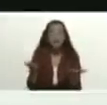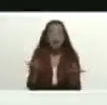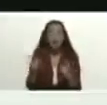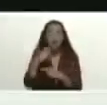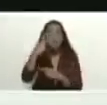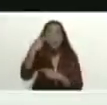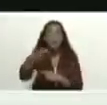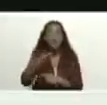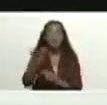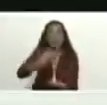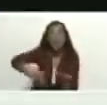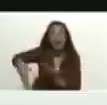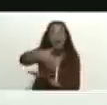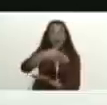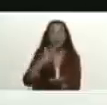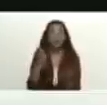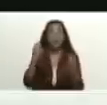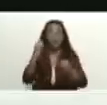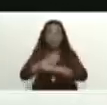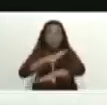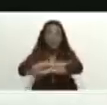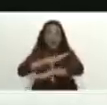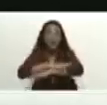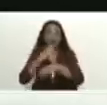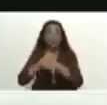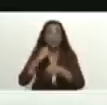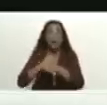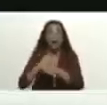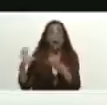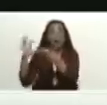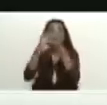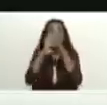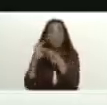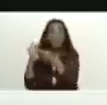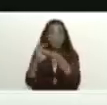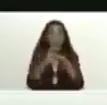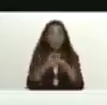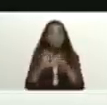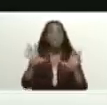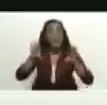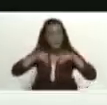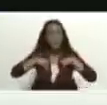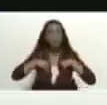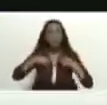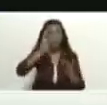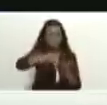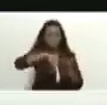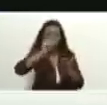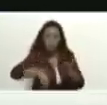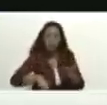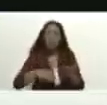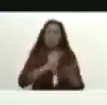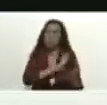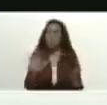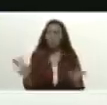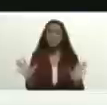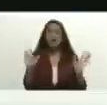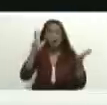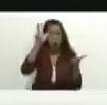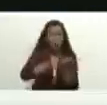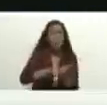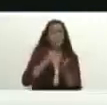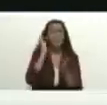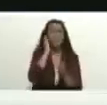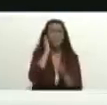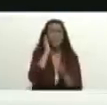política común acciones comunes y así se aceptó así se aprobó